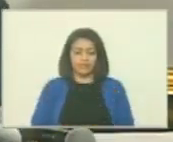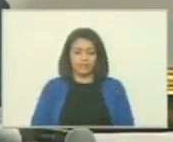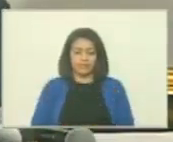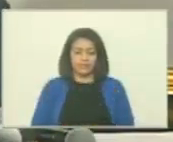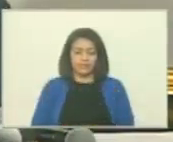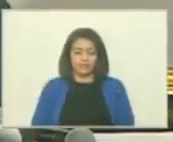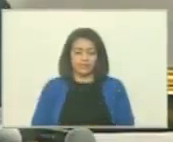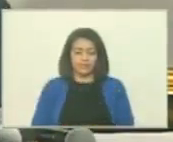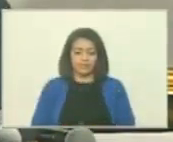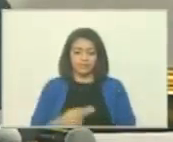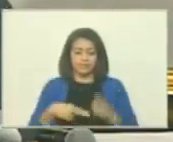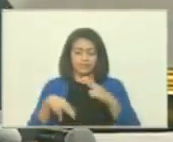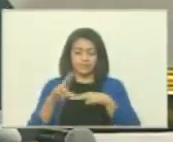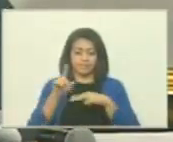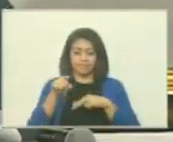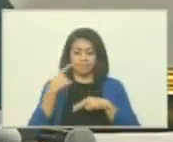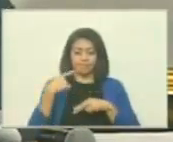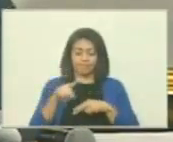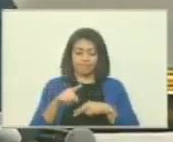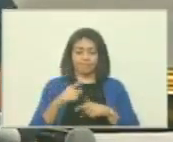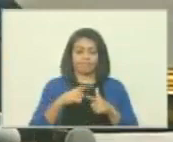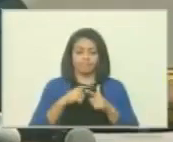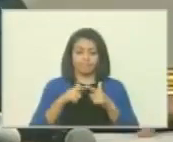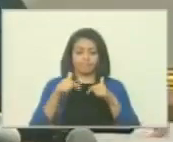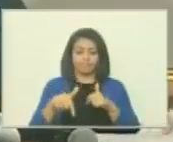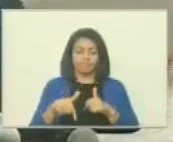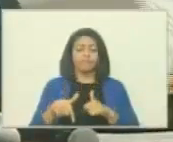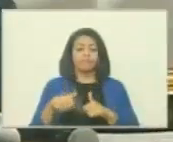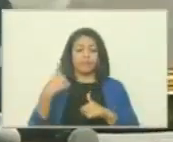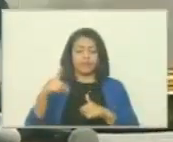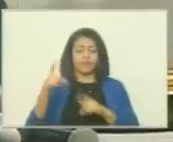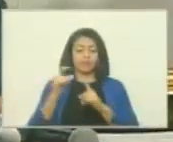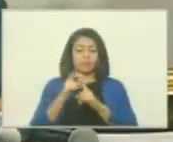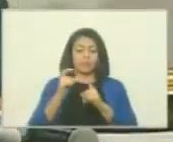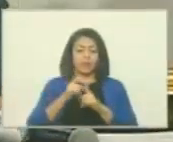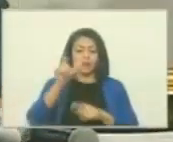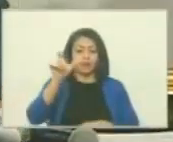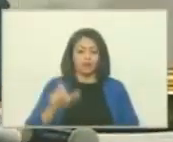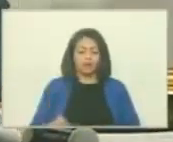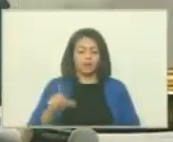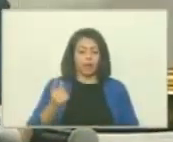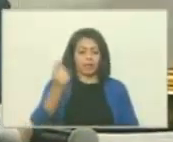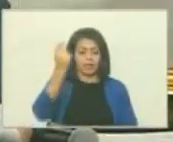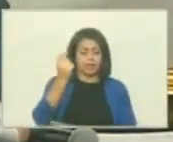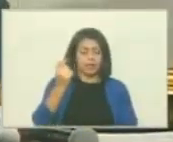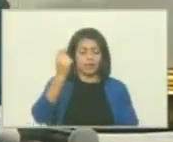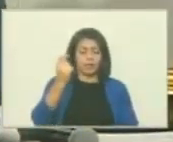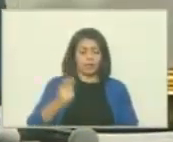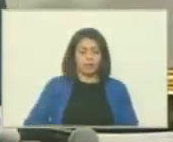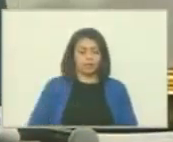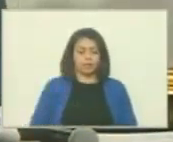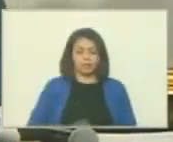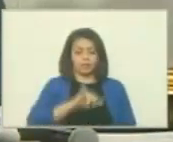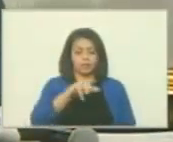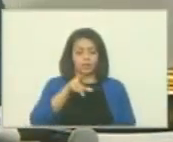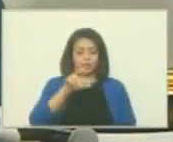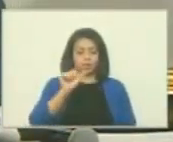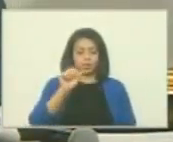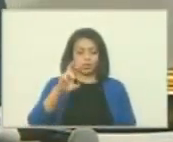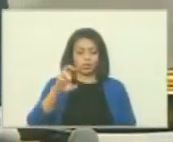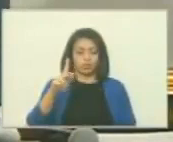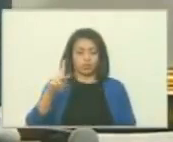A ese nivel llegamos. Voy a dejar en el derecho de palabra al Diputado Giuseppe